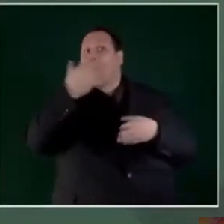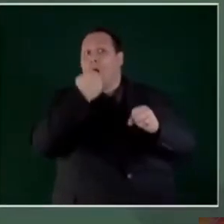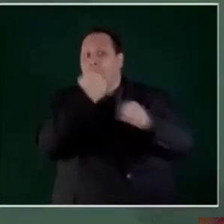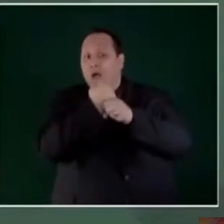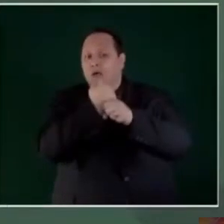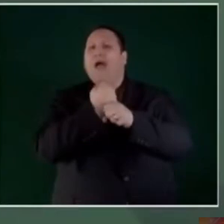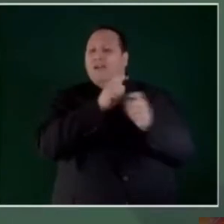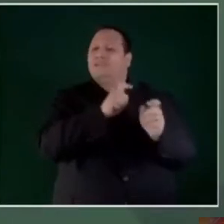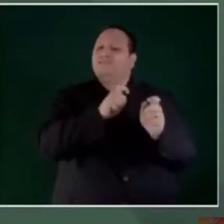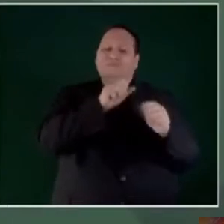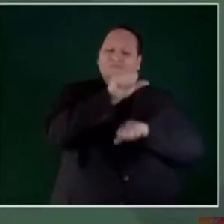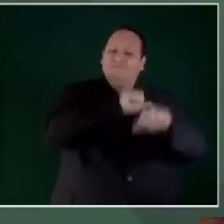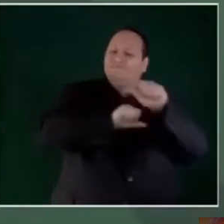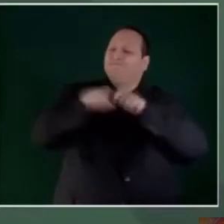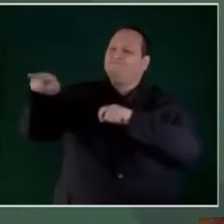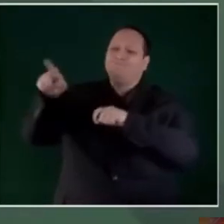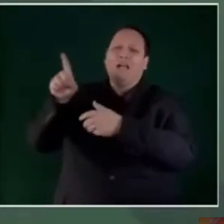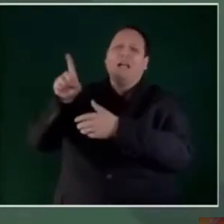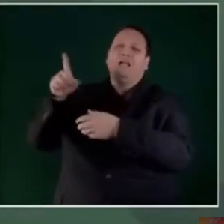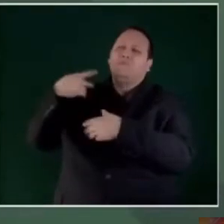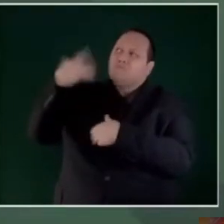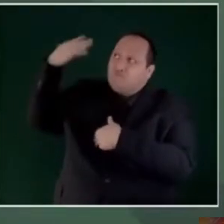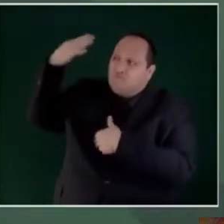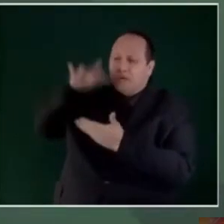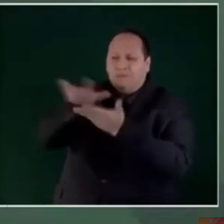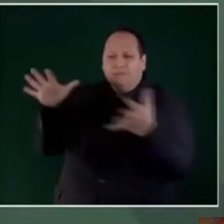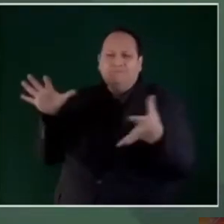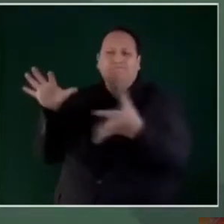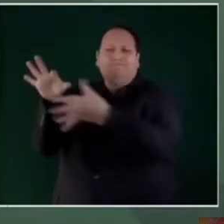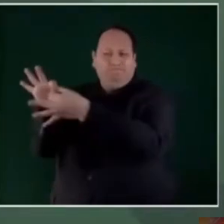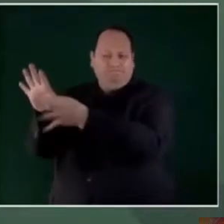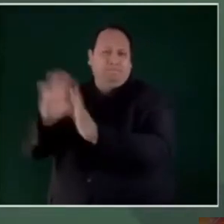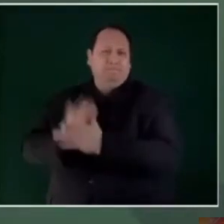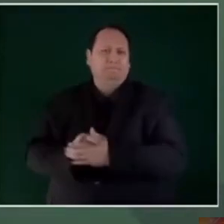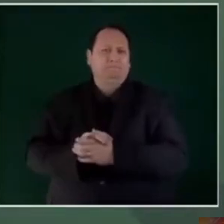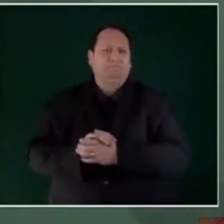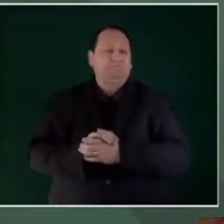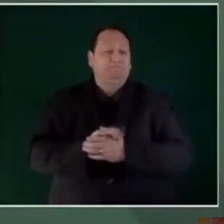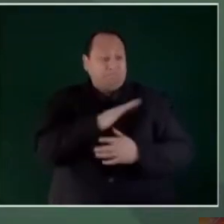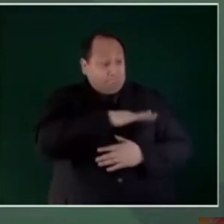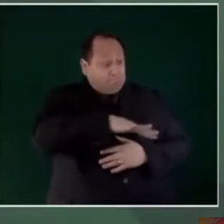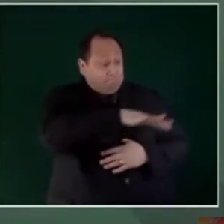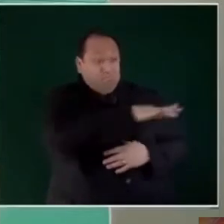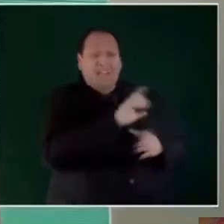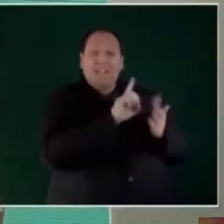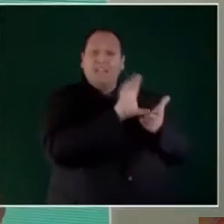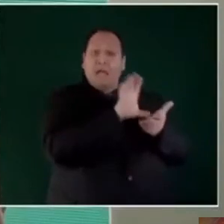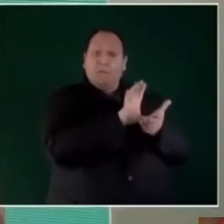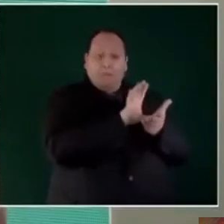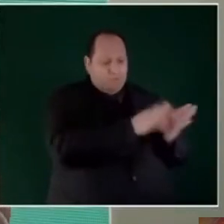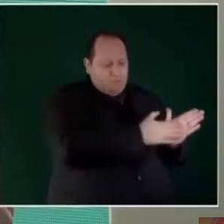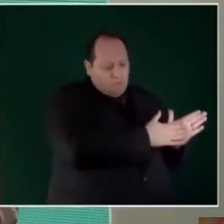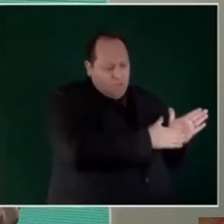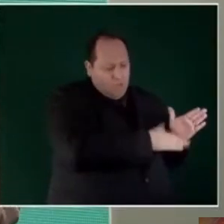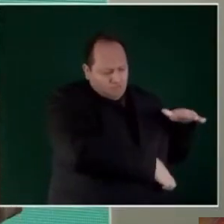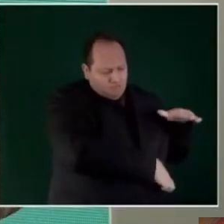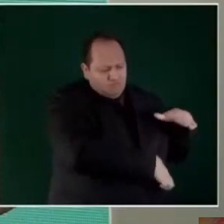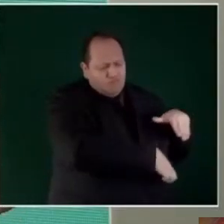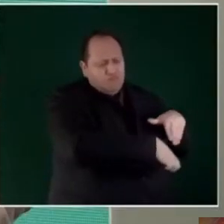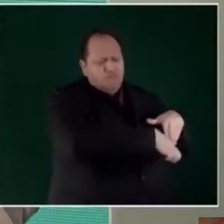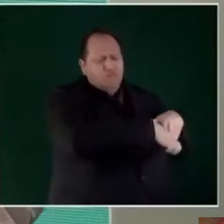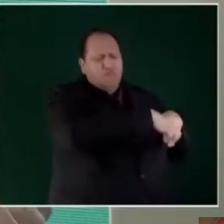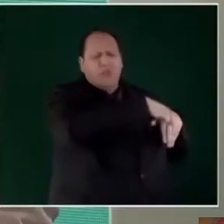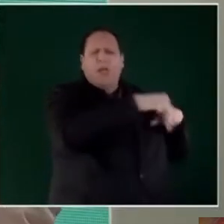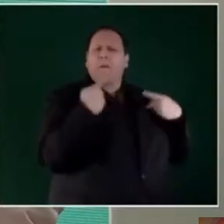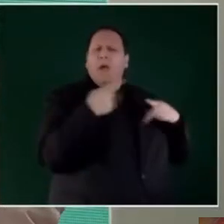Entonces, en esa franja de población se quiere garantizar que a todas las personas